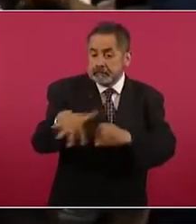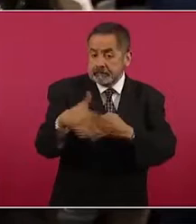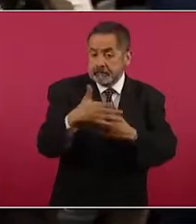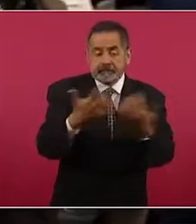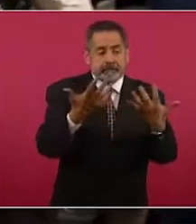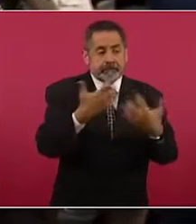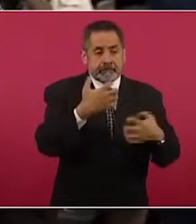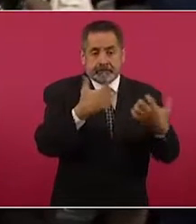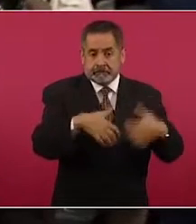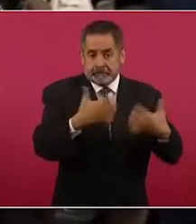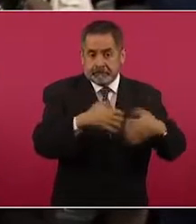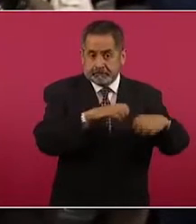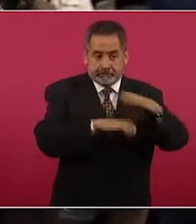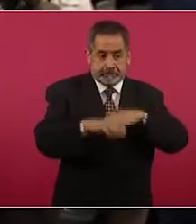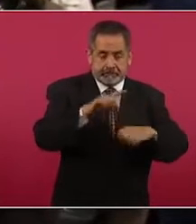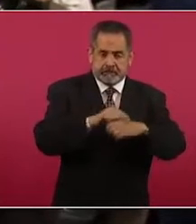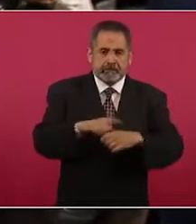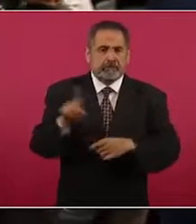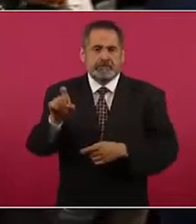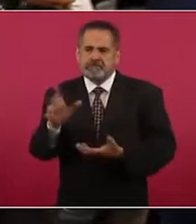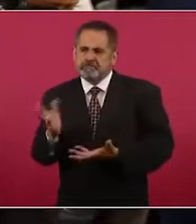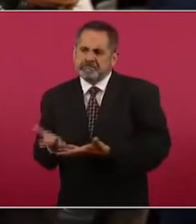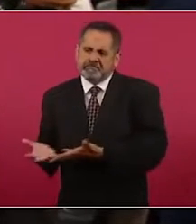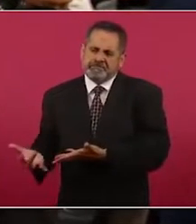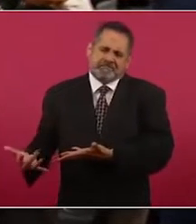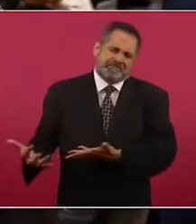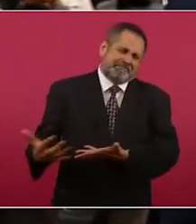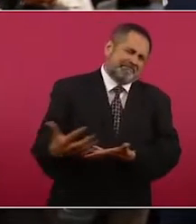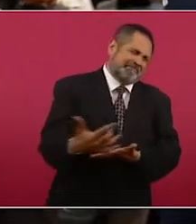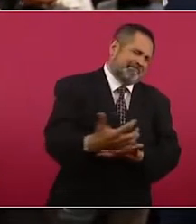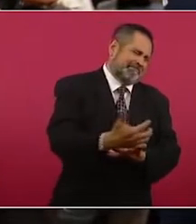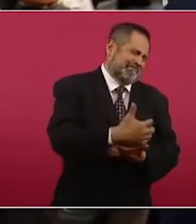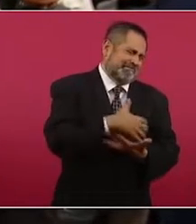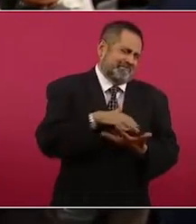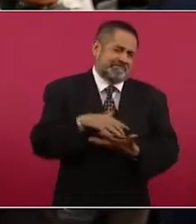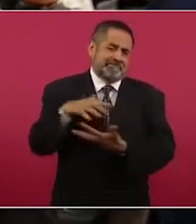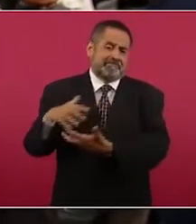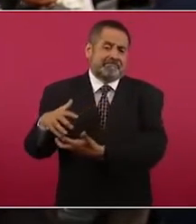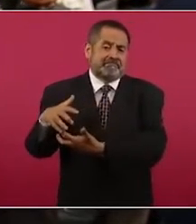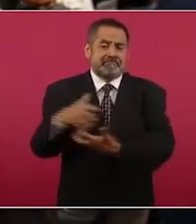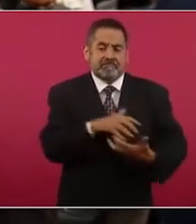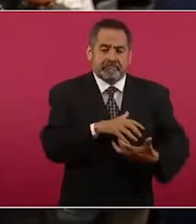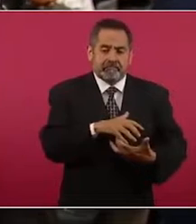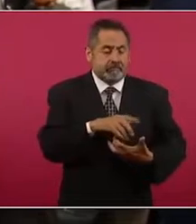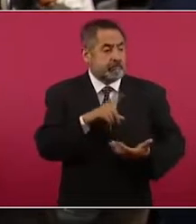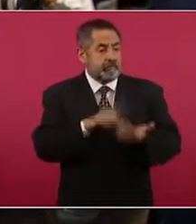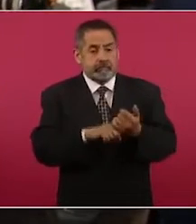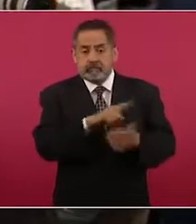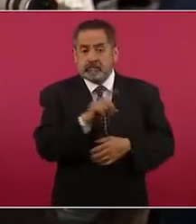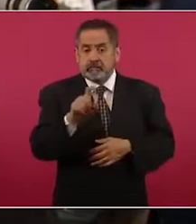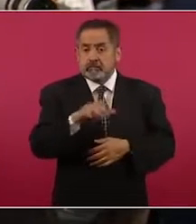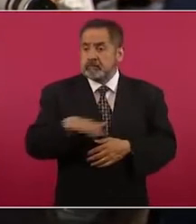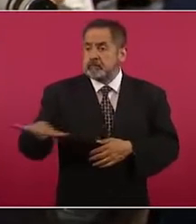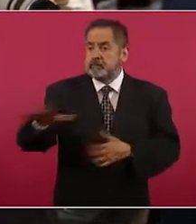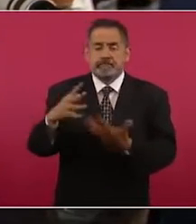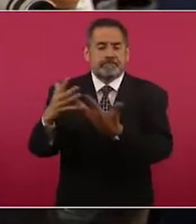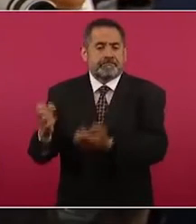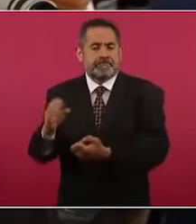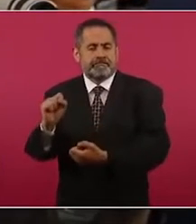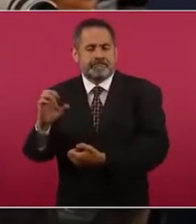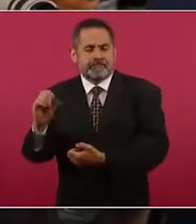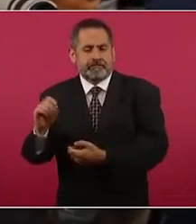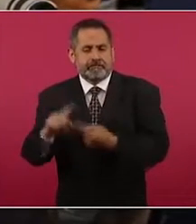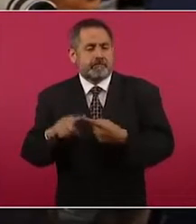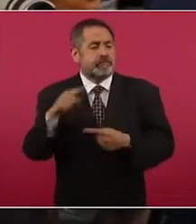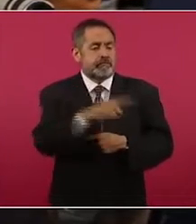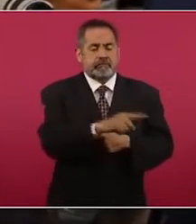44 millones 490 mil 222 metros cúbicos anuales de agua de toda la entidad, entre ellas